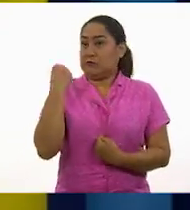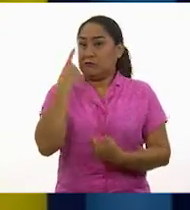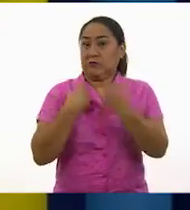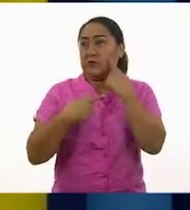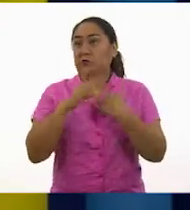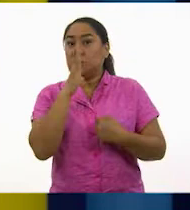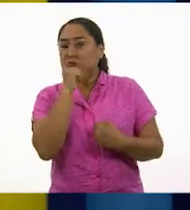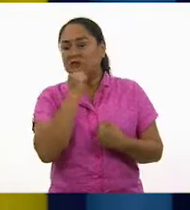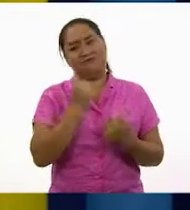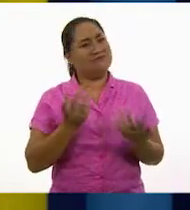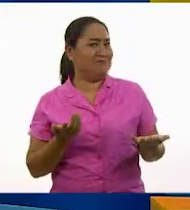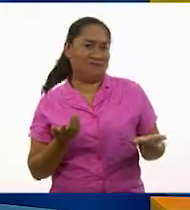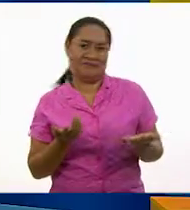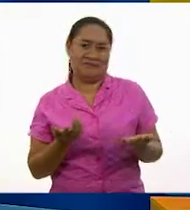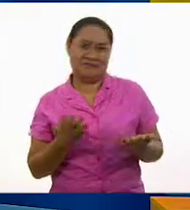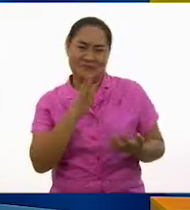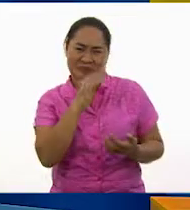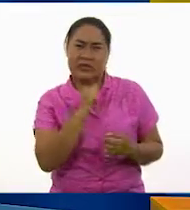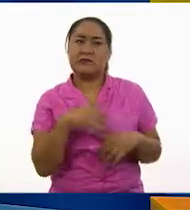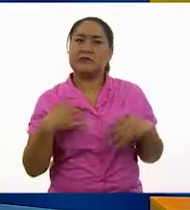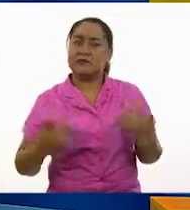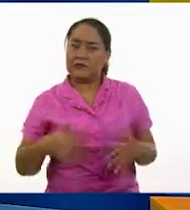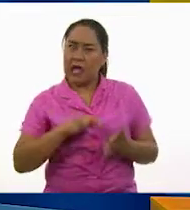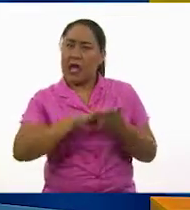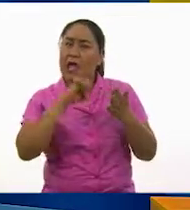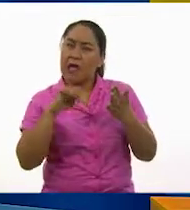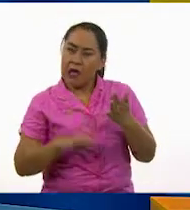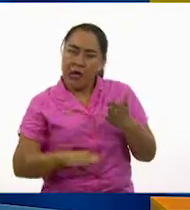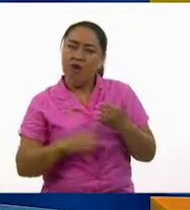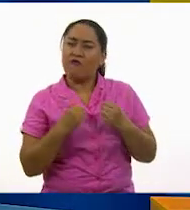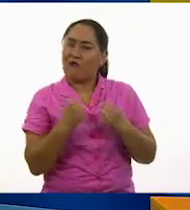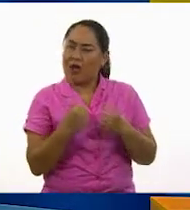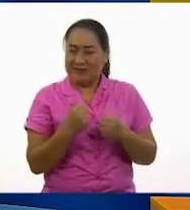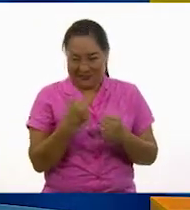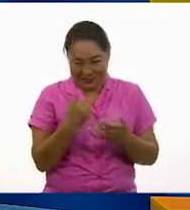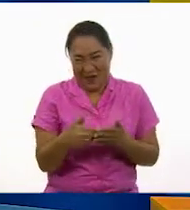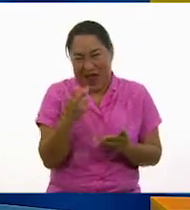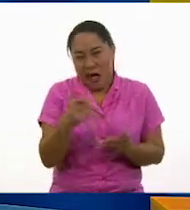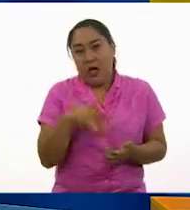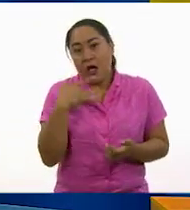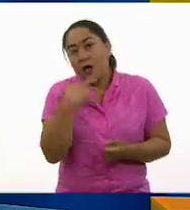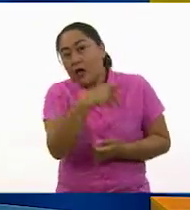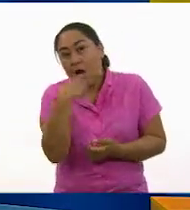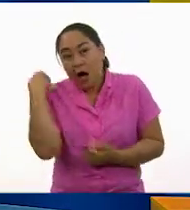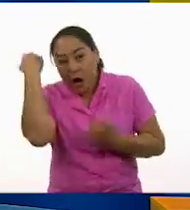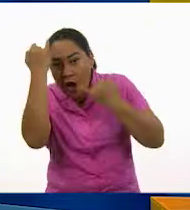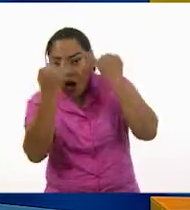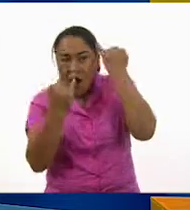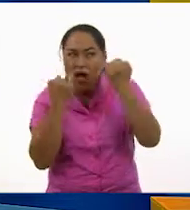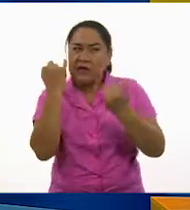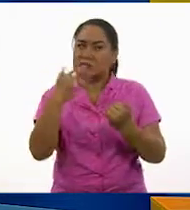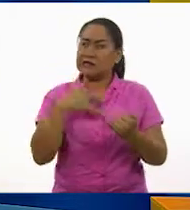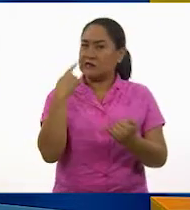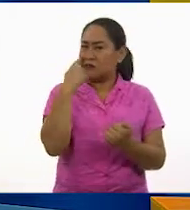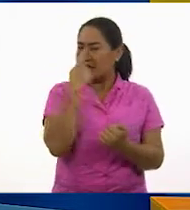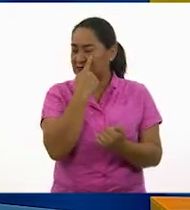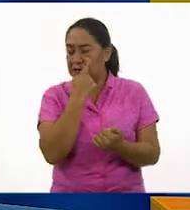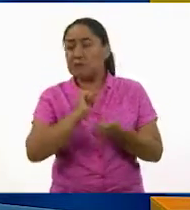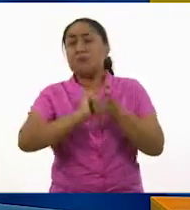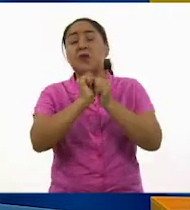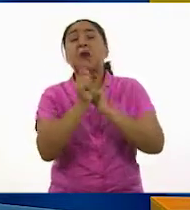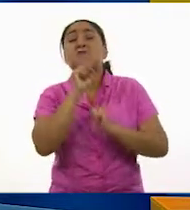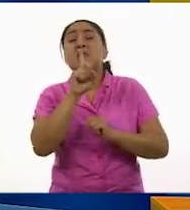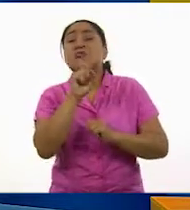fuerte ejemplo, maestra! Pero es un ejemplo de cómo estos estereotipos y prejuicios nos causan daño a nosotros mismos.